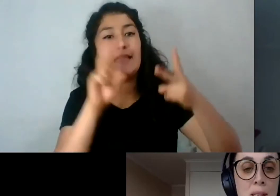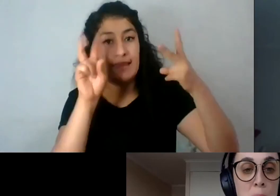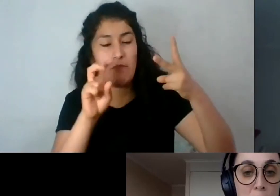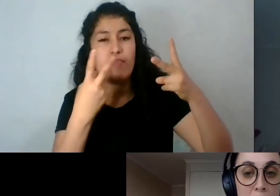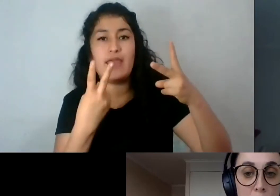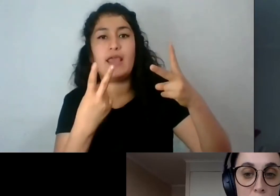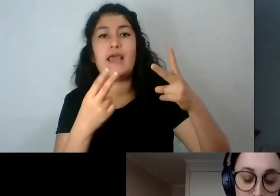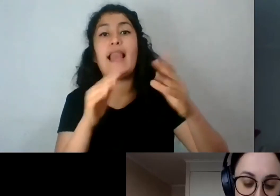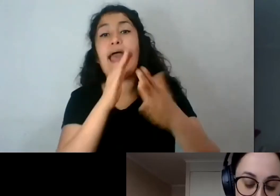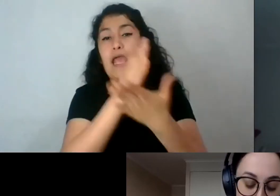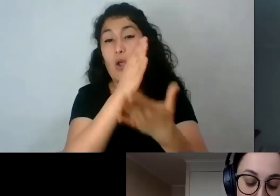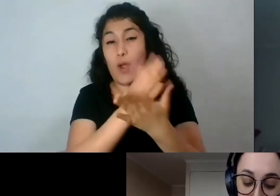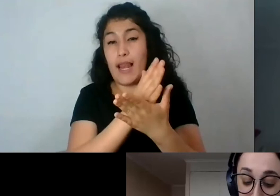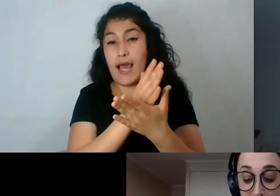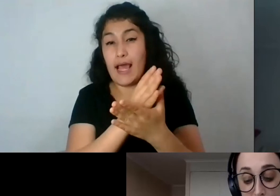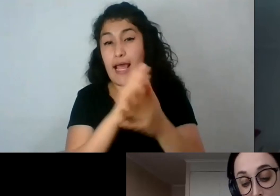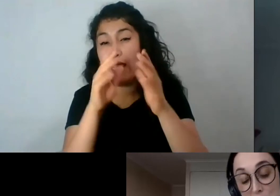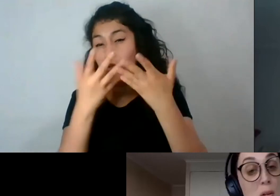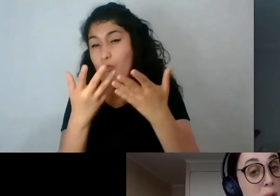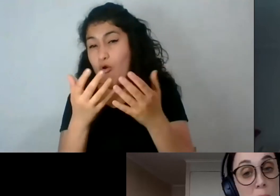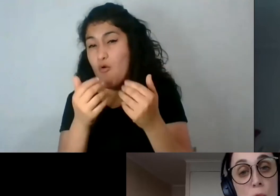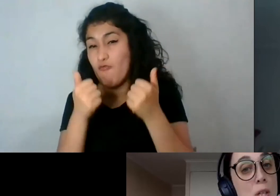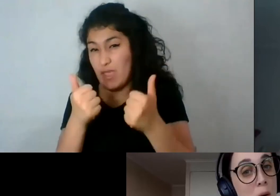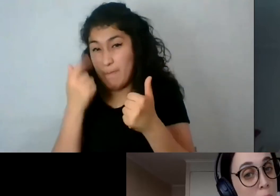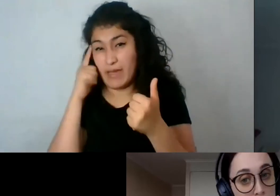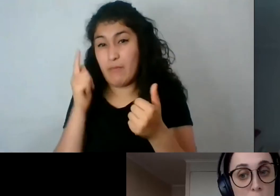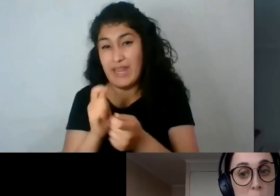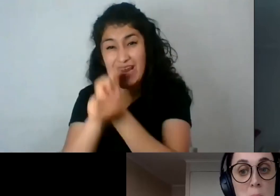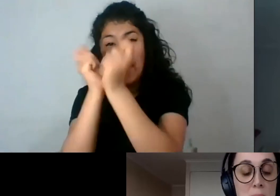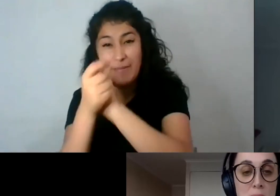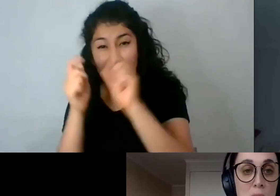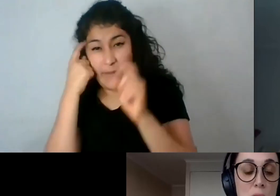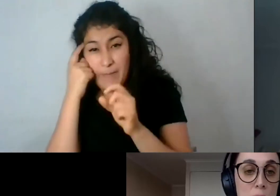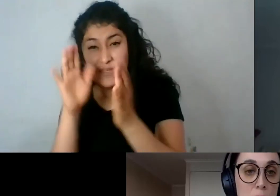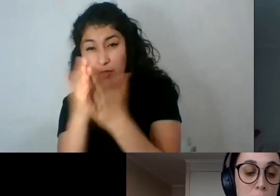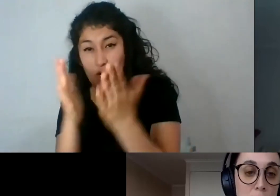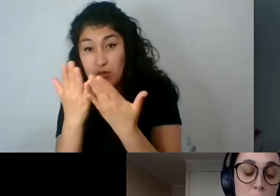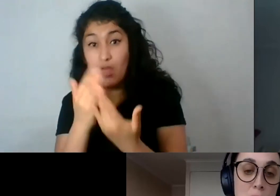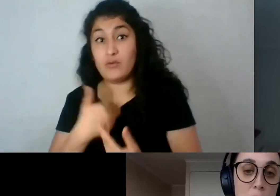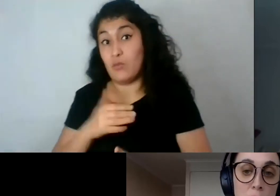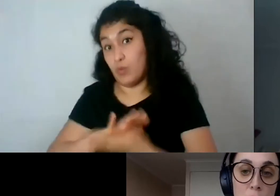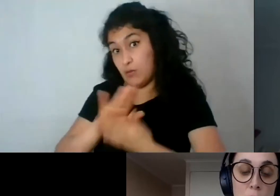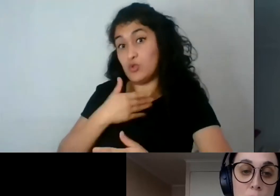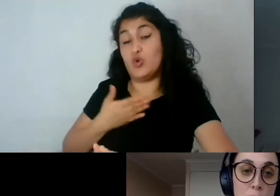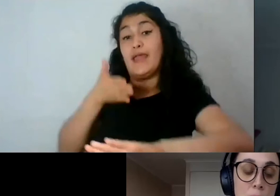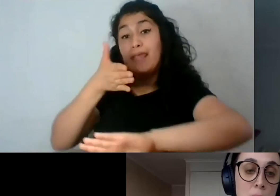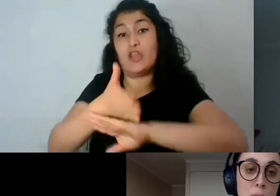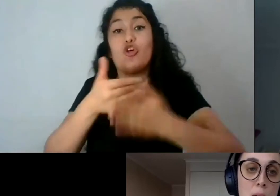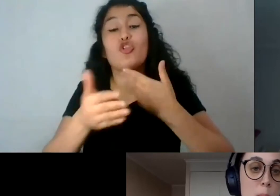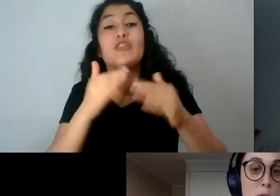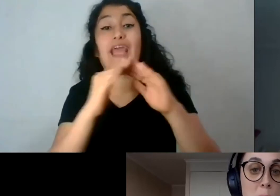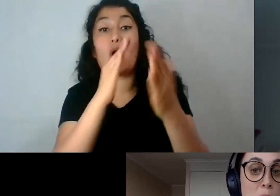escuelas están preparadas o no, me parece que primero depende mucho de la escuela. O sea, a mí me ha pasado ir a visitas a colegios donde